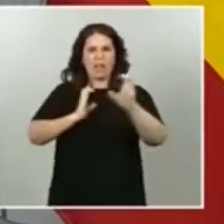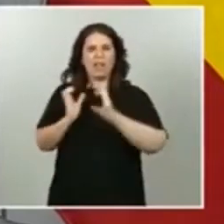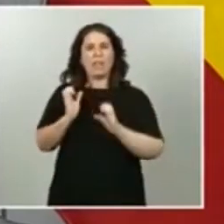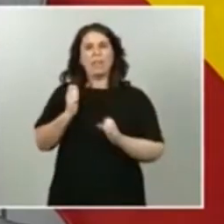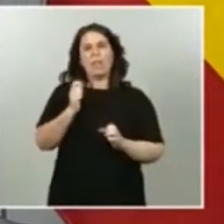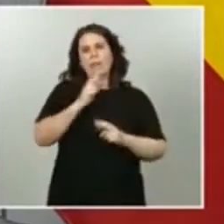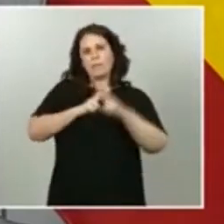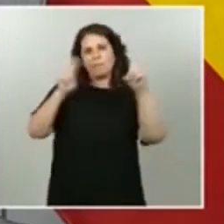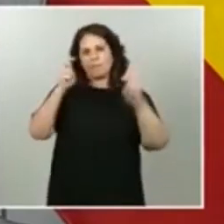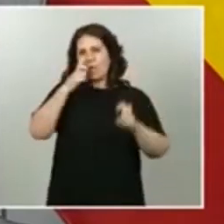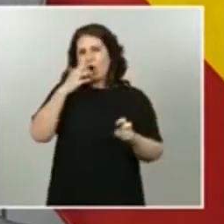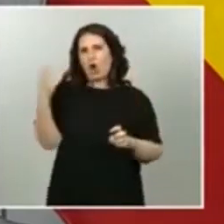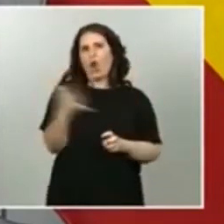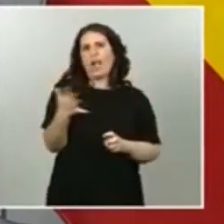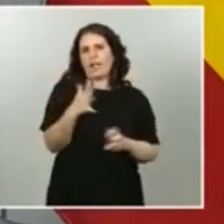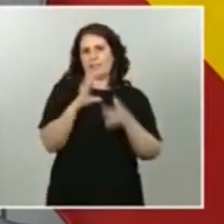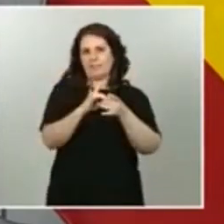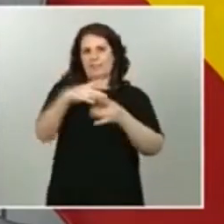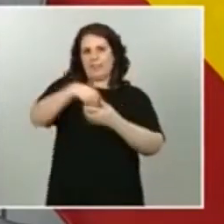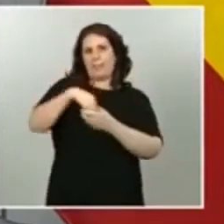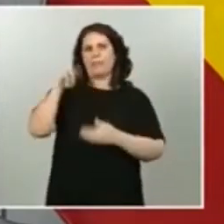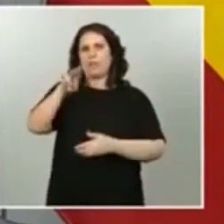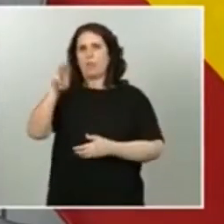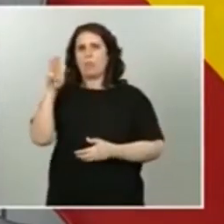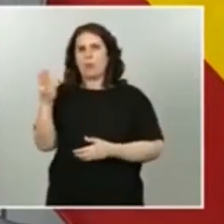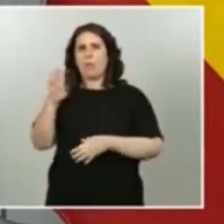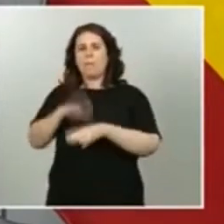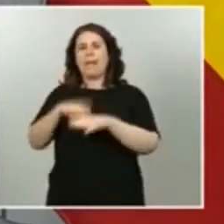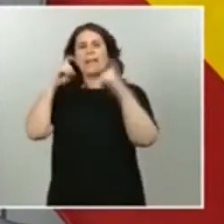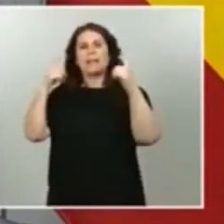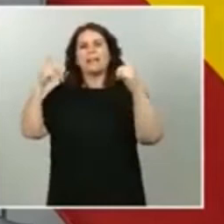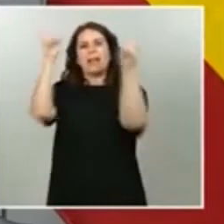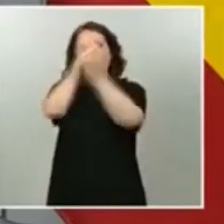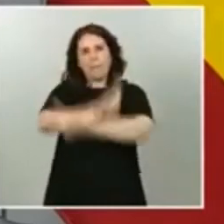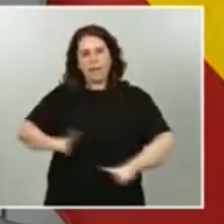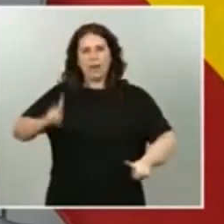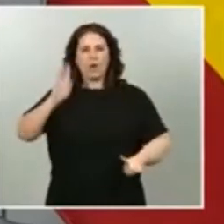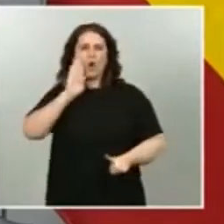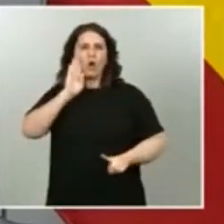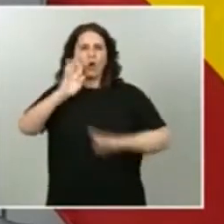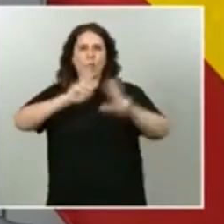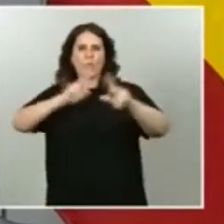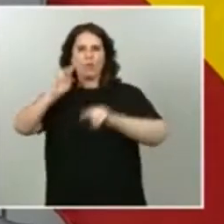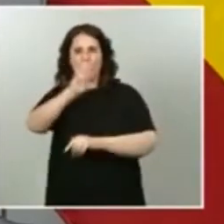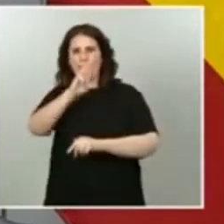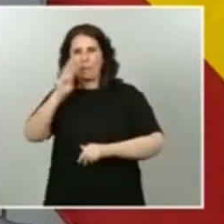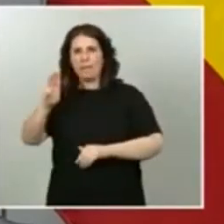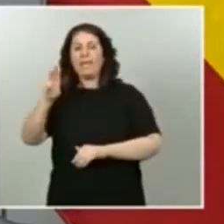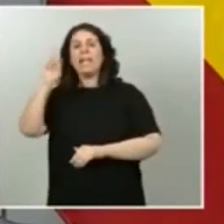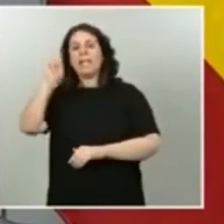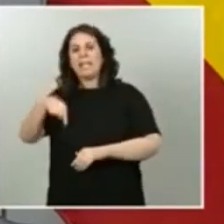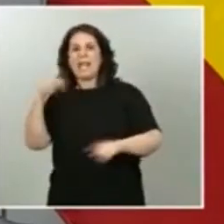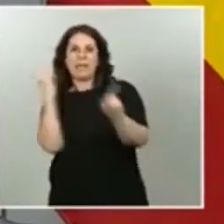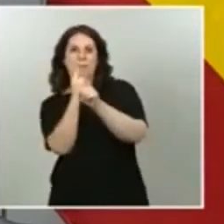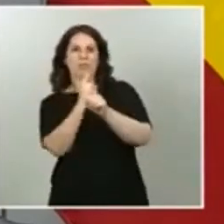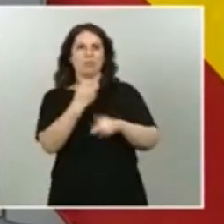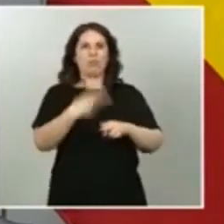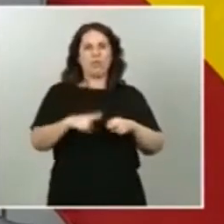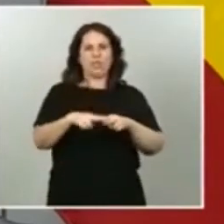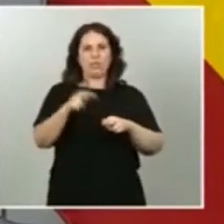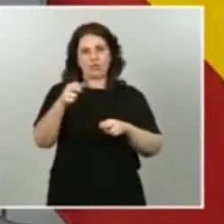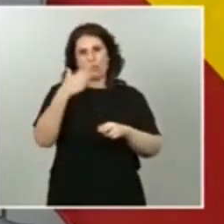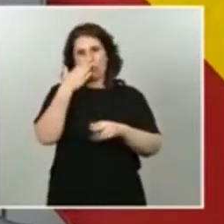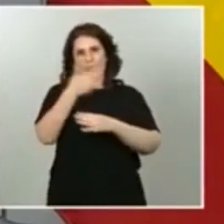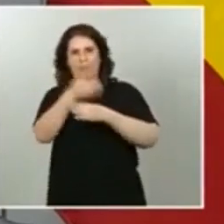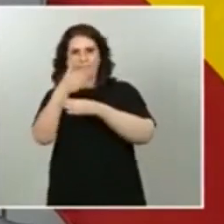Partido Popular para tratar de tapar los casos de corrupción del PP y para atacar a sus enemigos políticos citando específicamente el informe